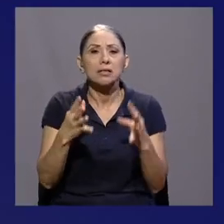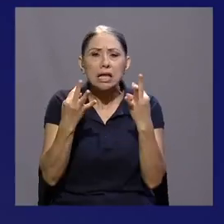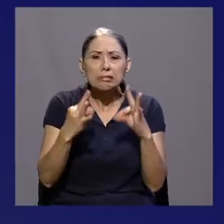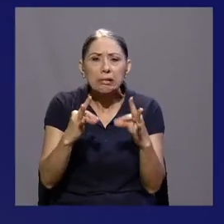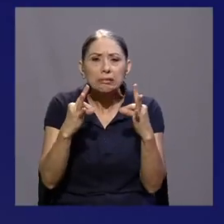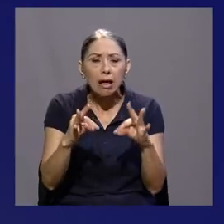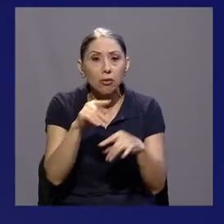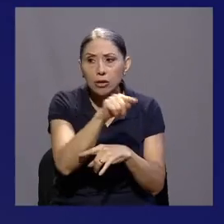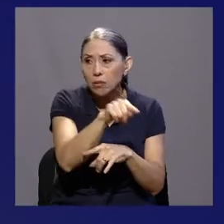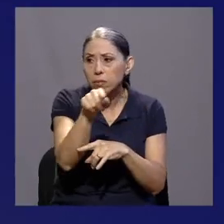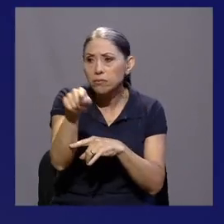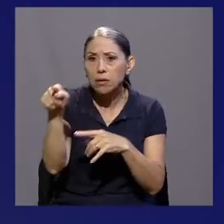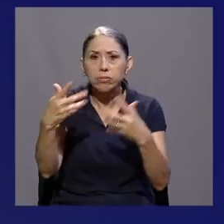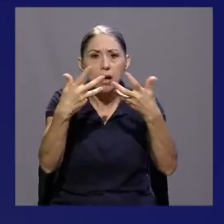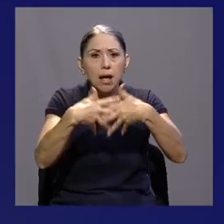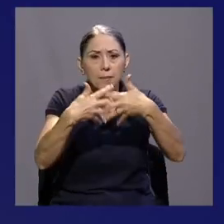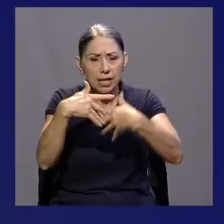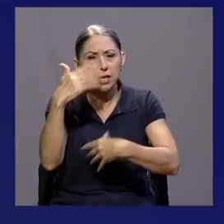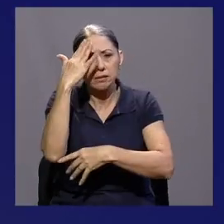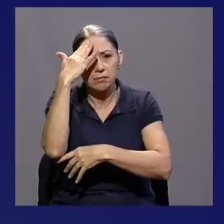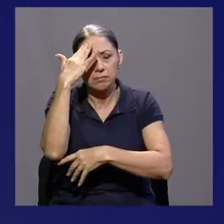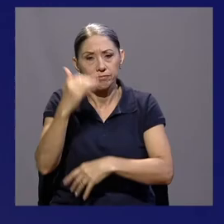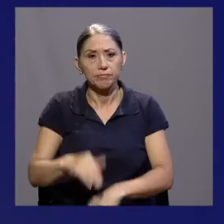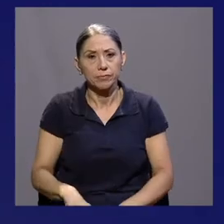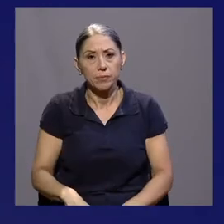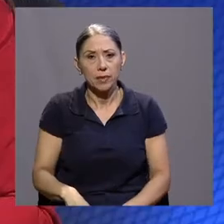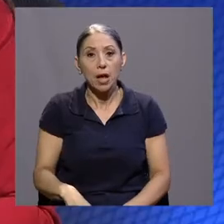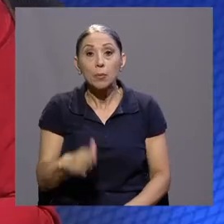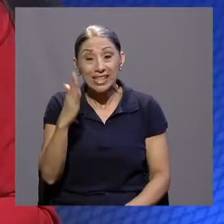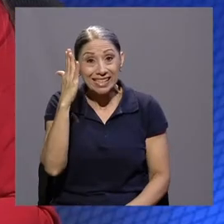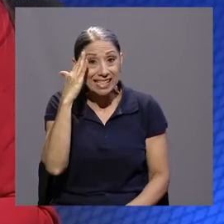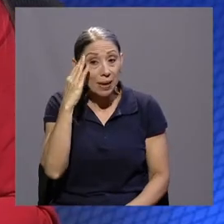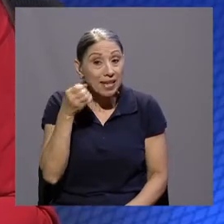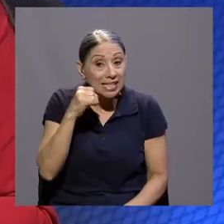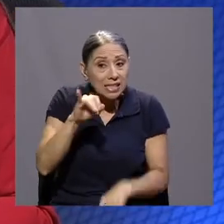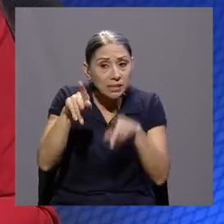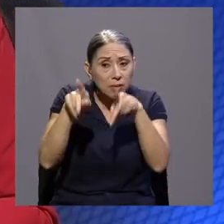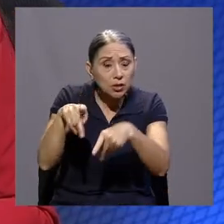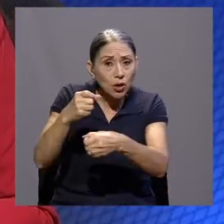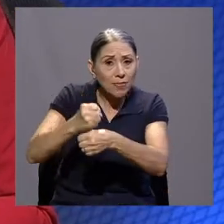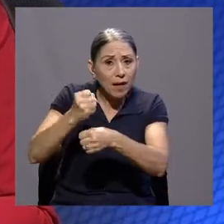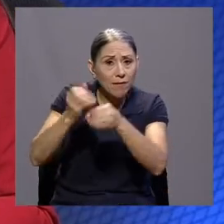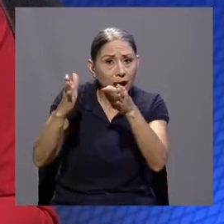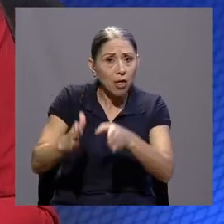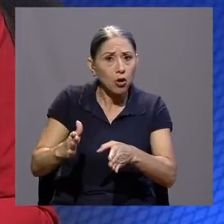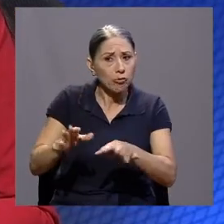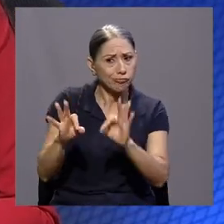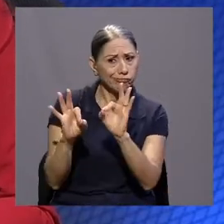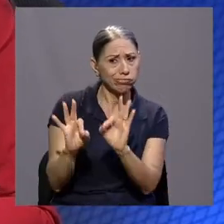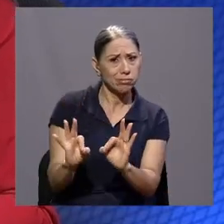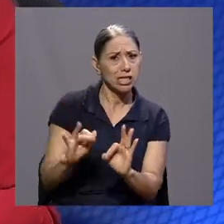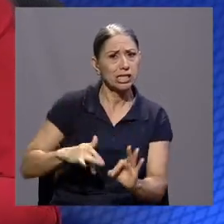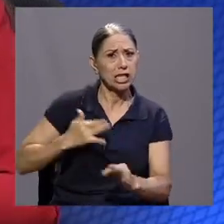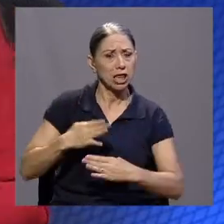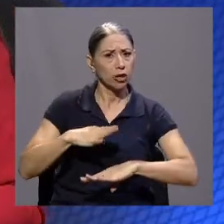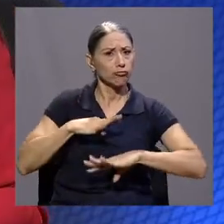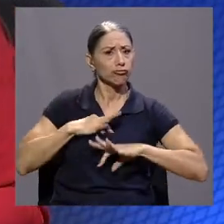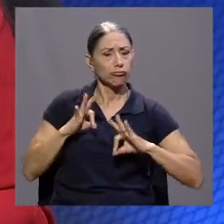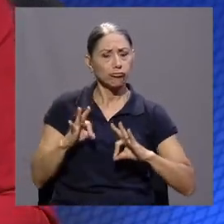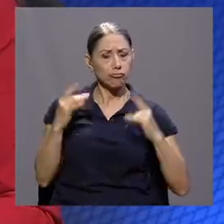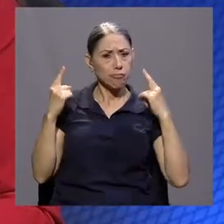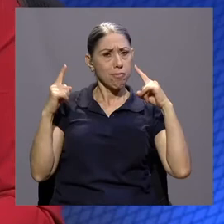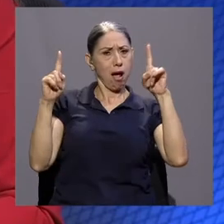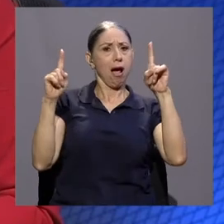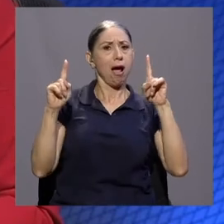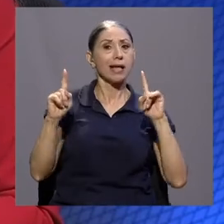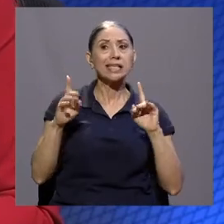Porque se sabe que si el trabajador, la trabajadora está bien, se siente satisfecho, se siente realizado, hay armonía en la